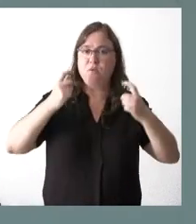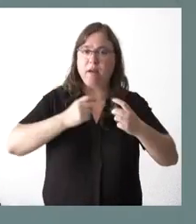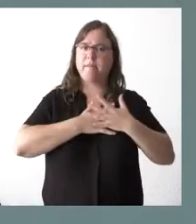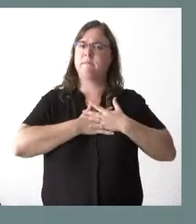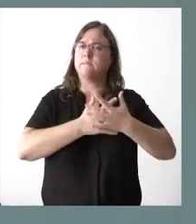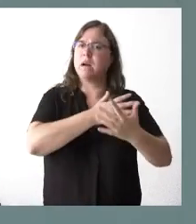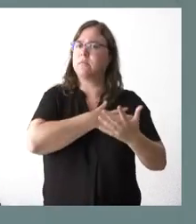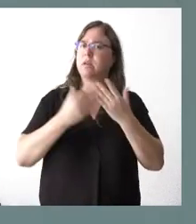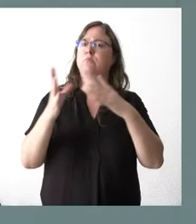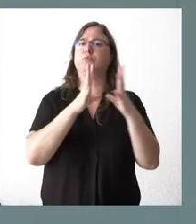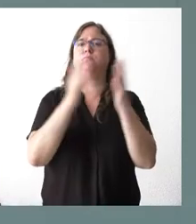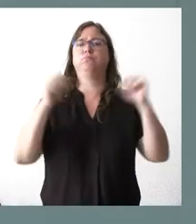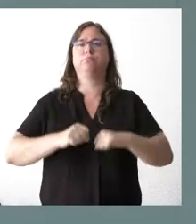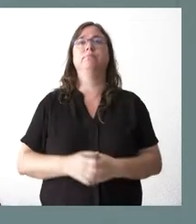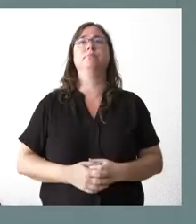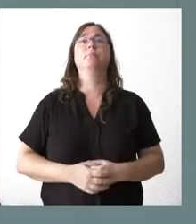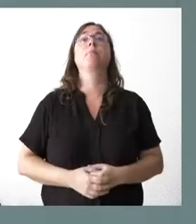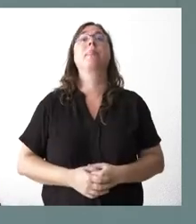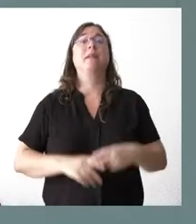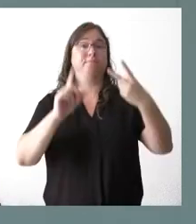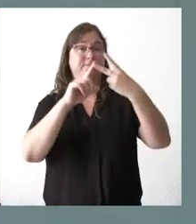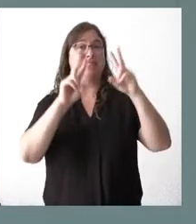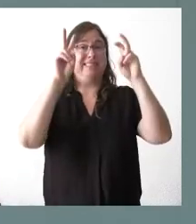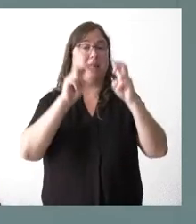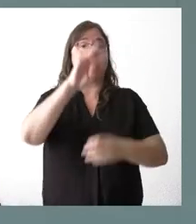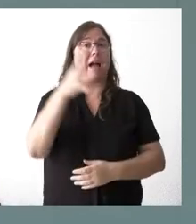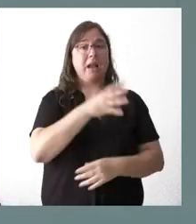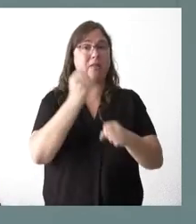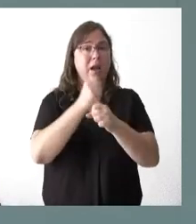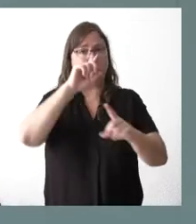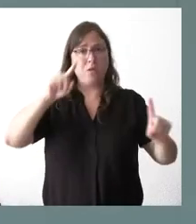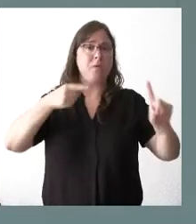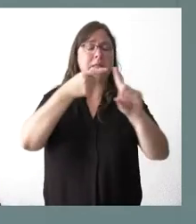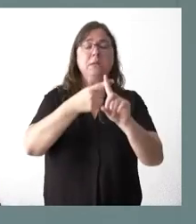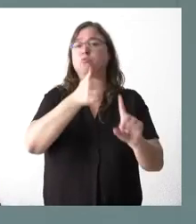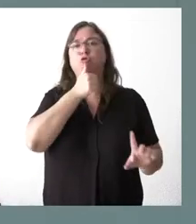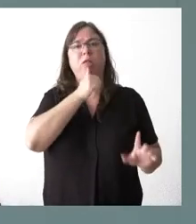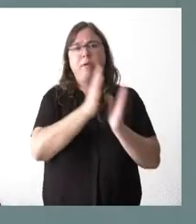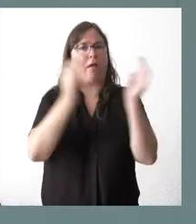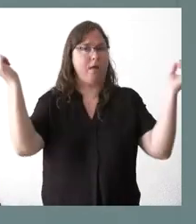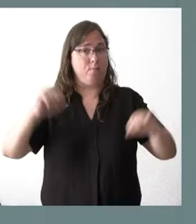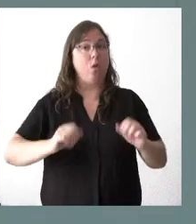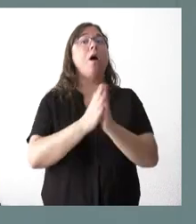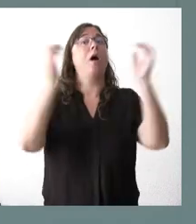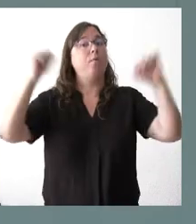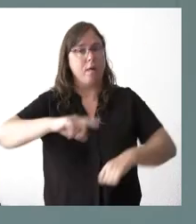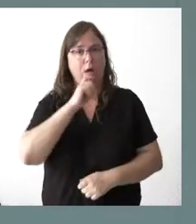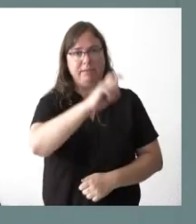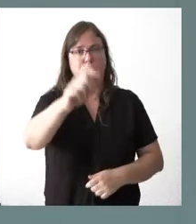entendimiento para alcanzar un acuerdo en este ámbito. Y todavía no hemos aprobado el calendario laboral. En cuanto lo aprobemos, pues se lo comunicaremos.